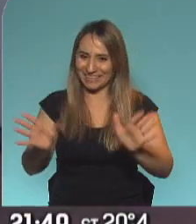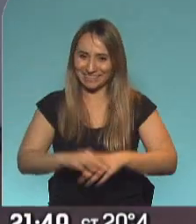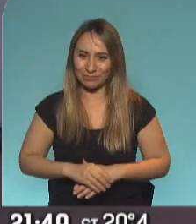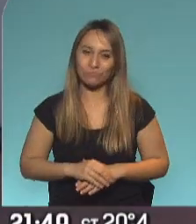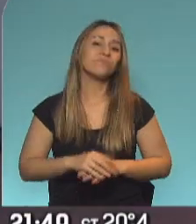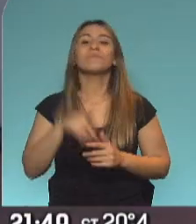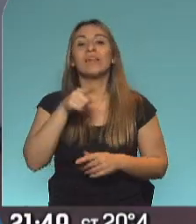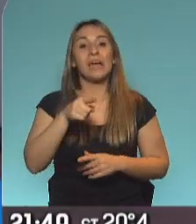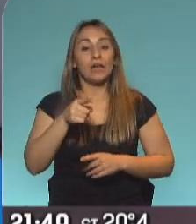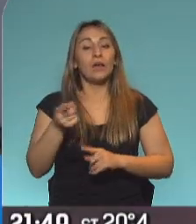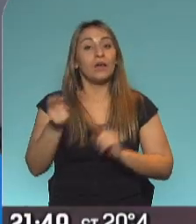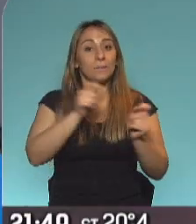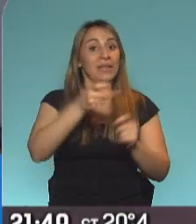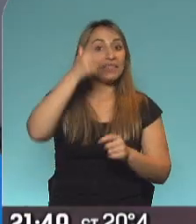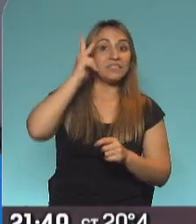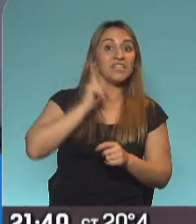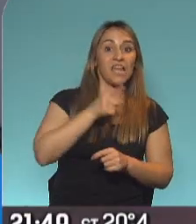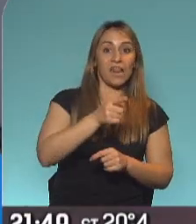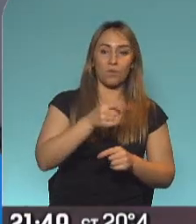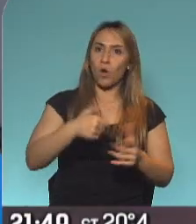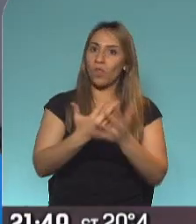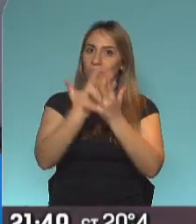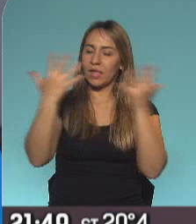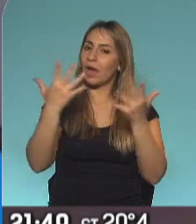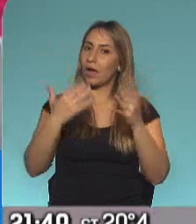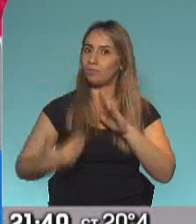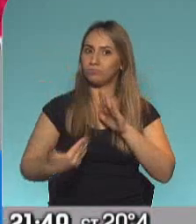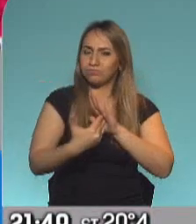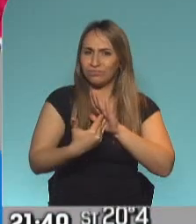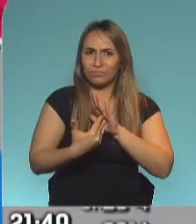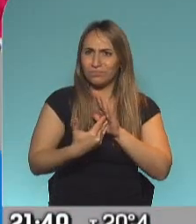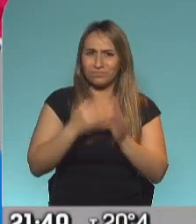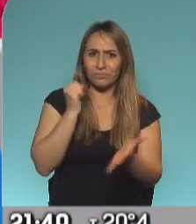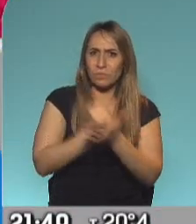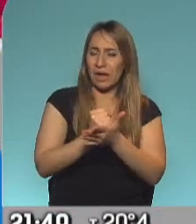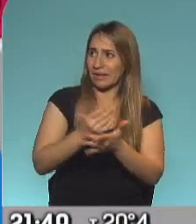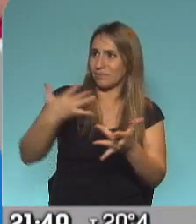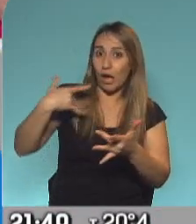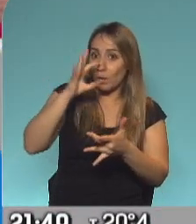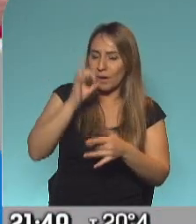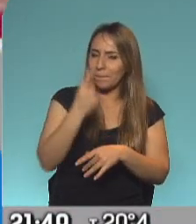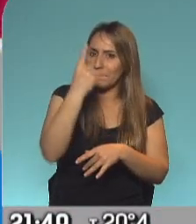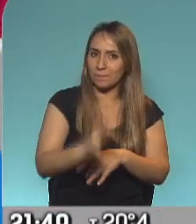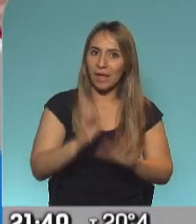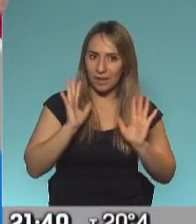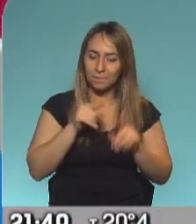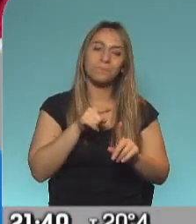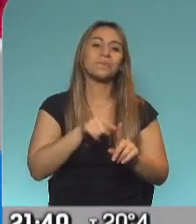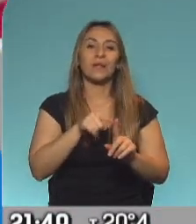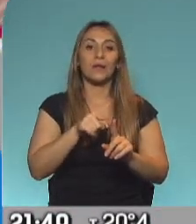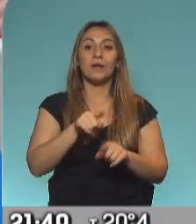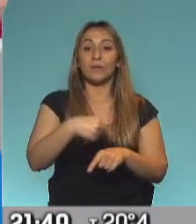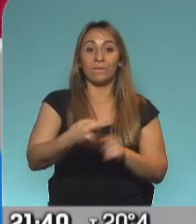vamos a Chile en este caso porque es un día histórico el que se espera para el próximo domingo. ¿Por qué? Porque como decía Ariel, vamos a tener